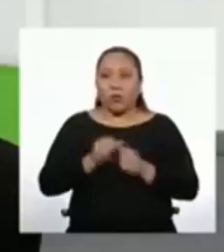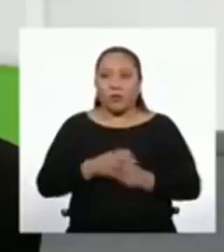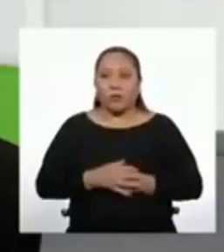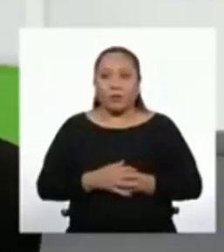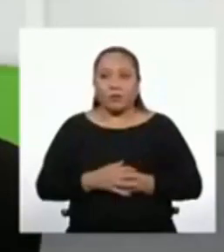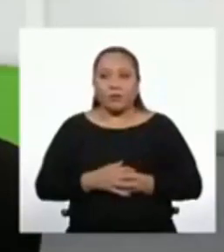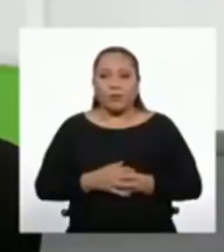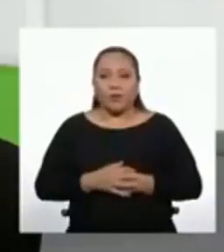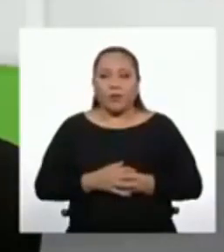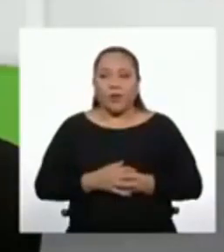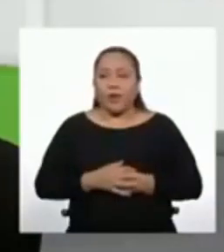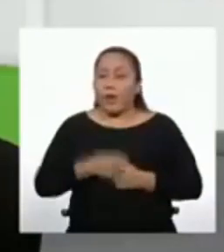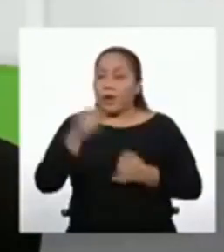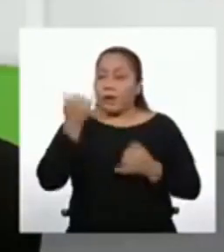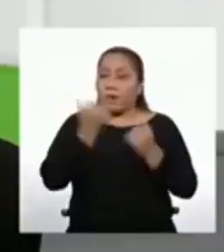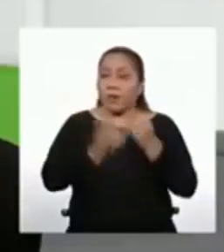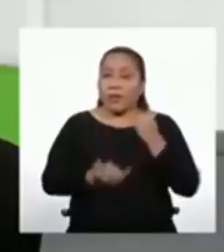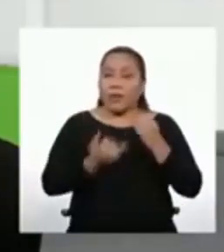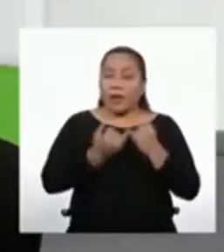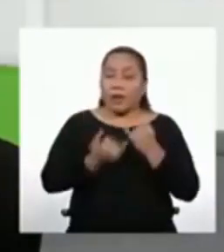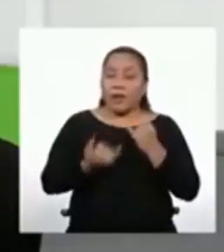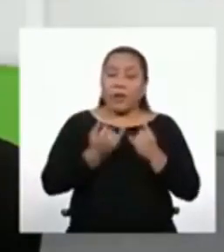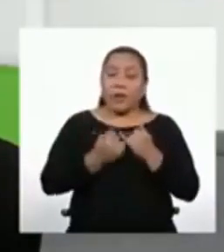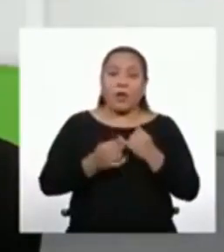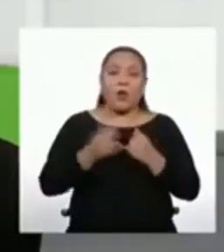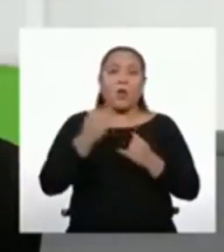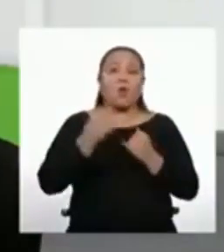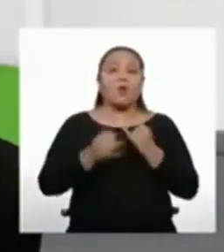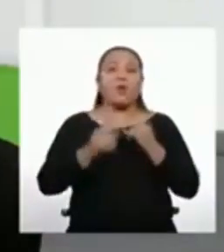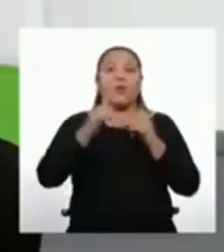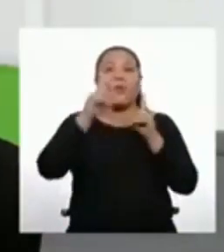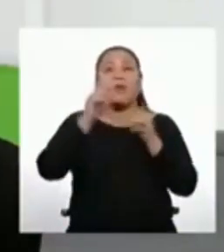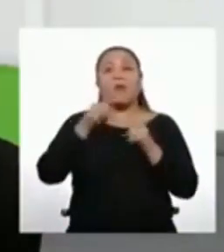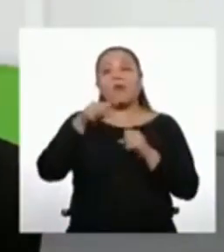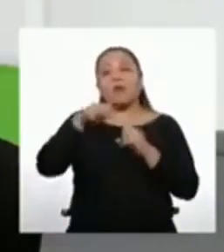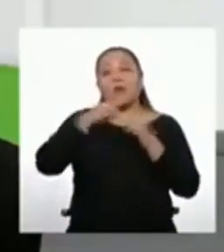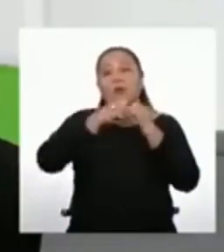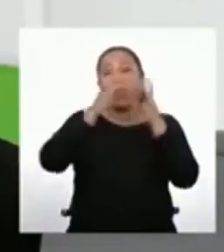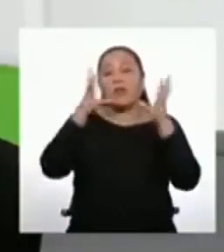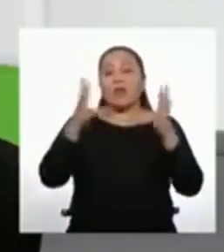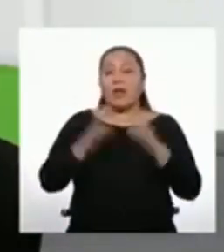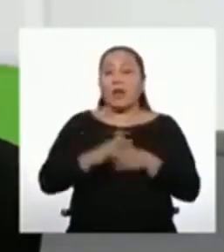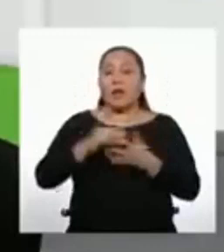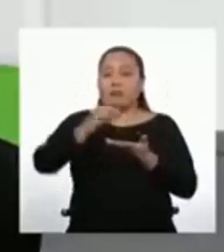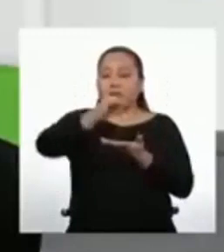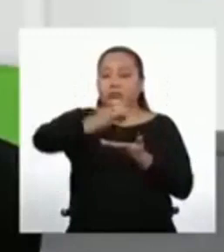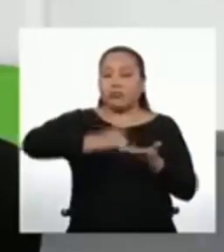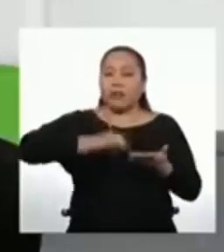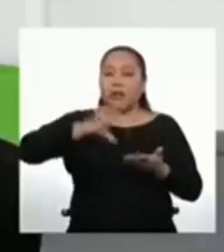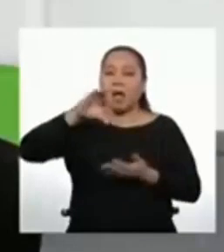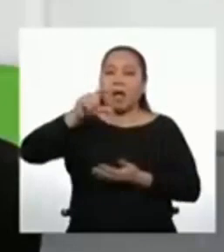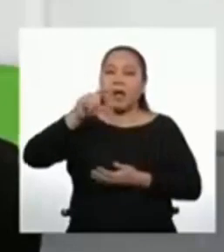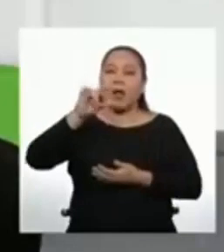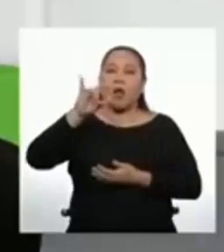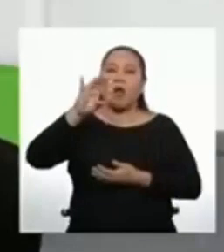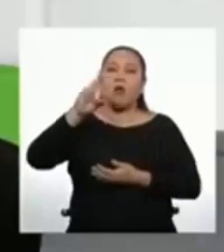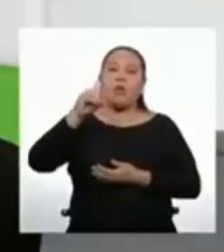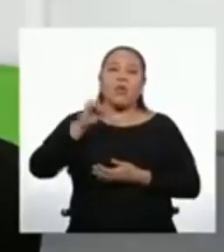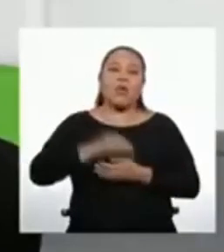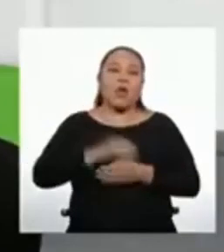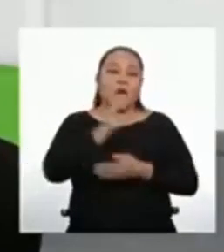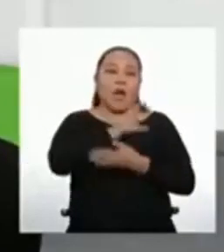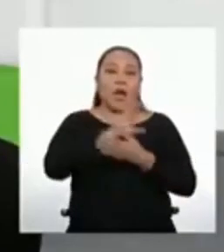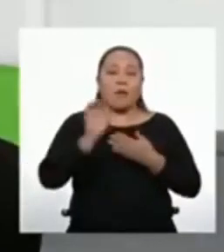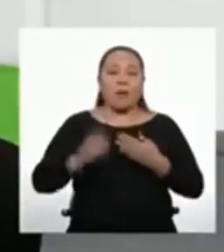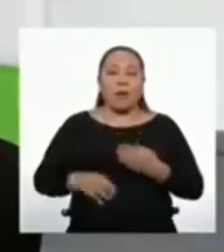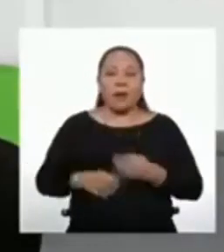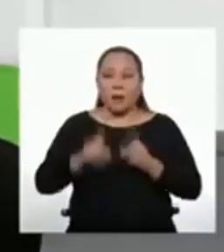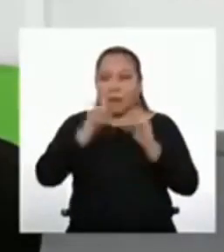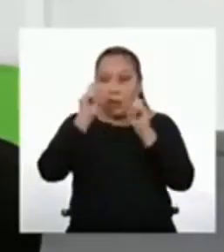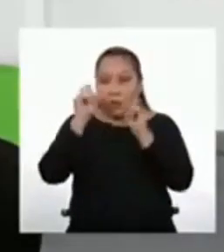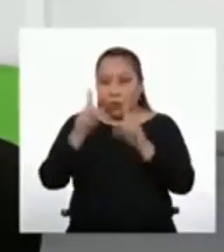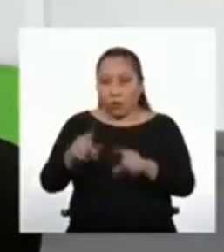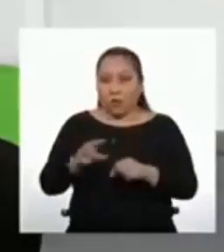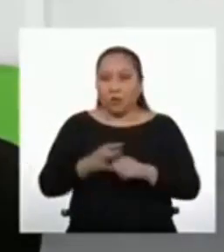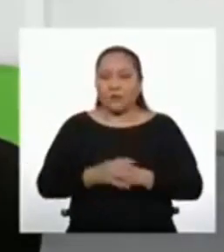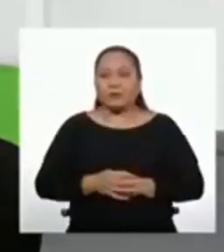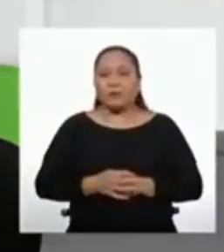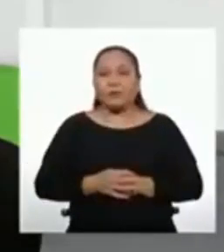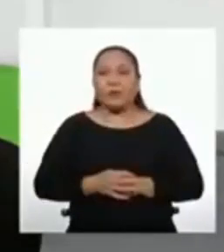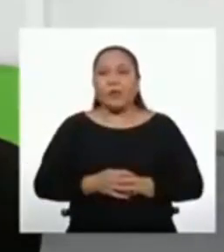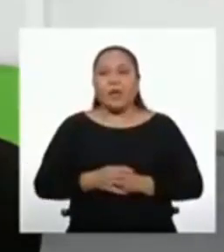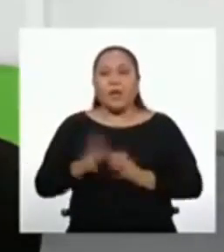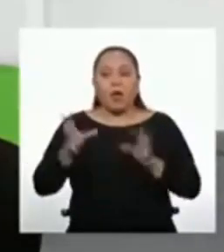Finalmente, nuestra última pregunta del día llega de Claudia, en Cajamarca. Nos pregunta lo siguiente.